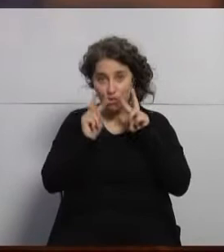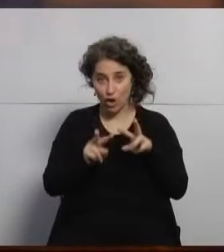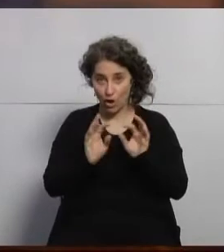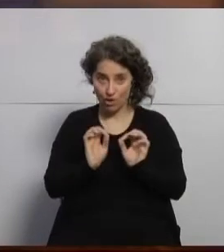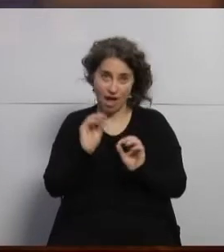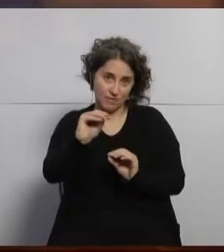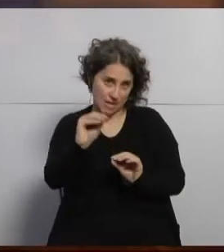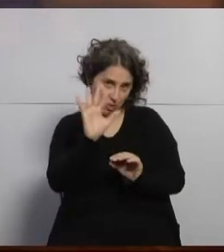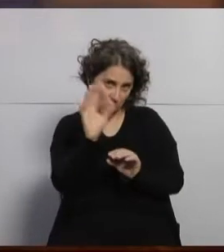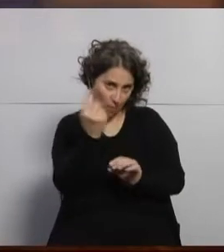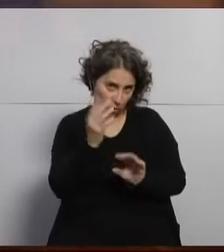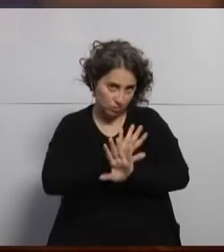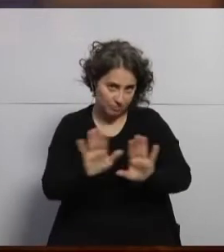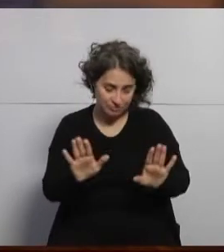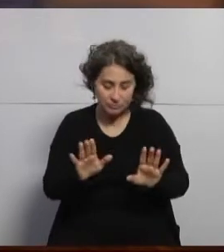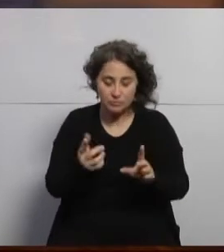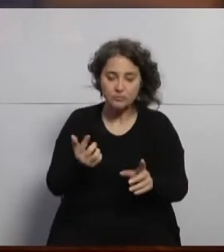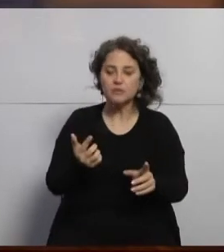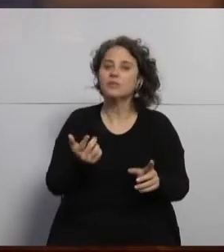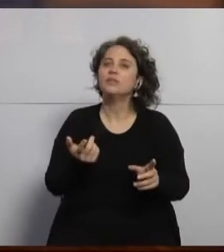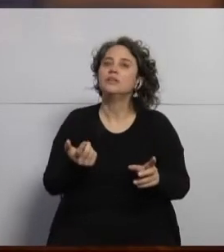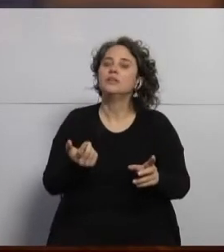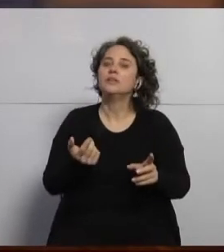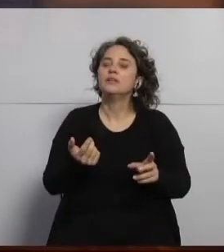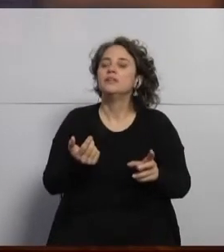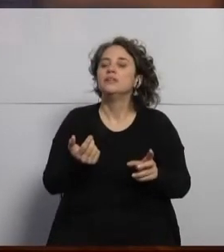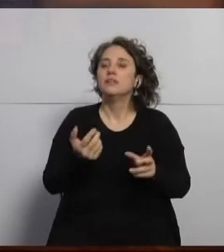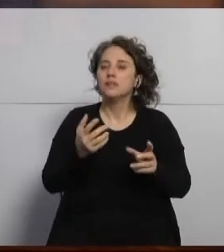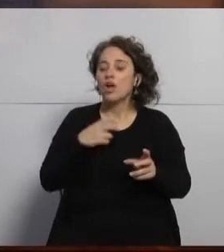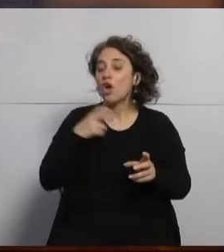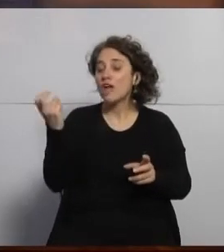Muy amable. Lo que buscamos es una